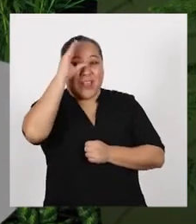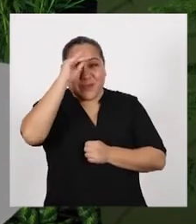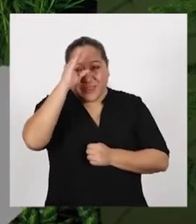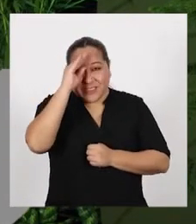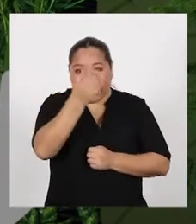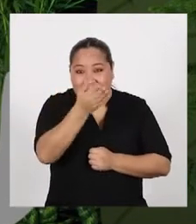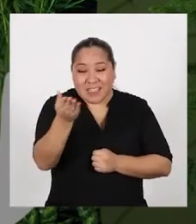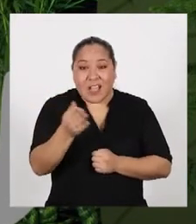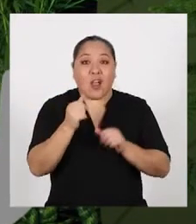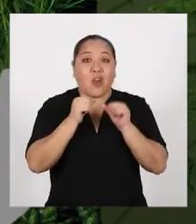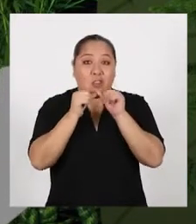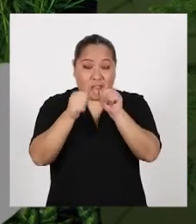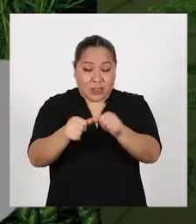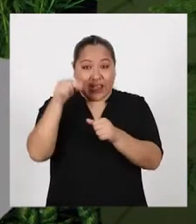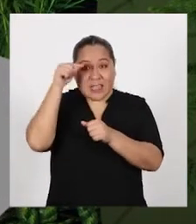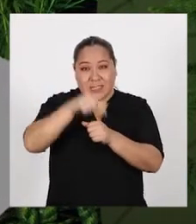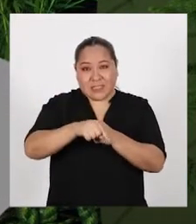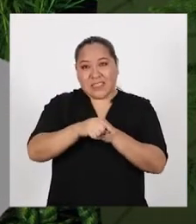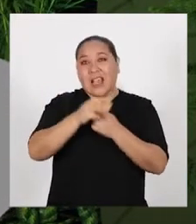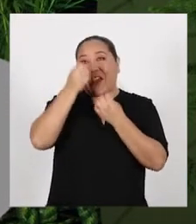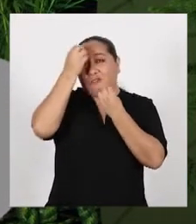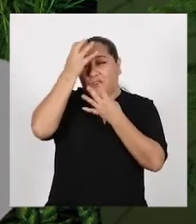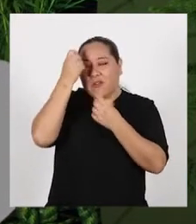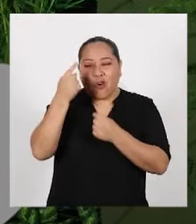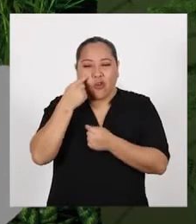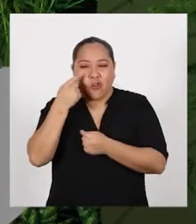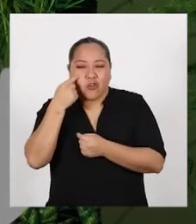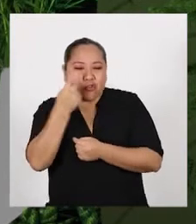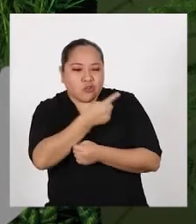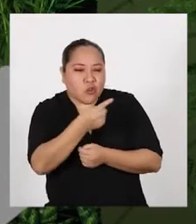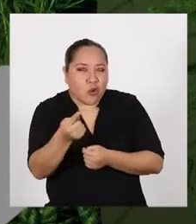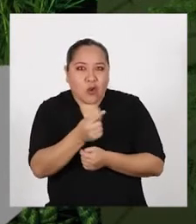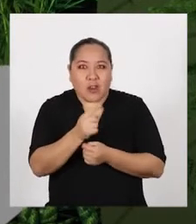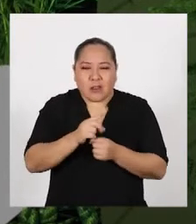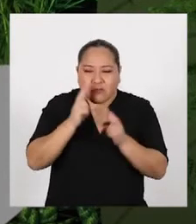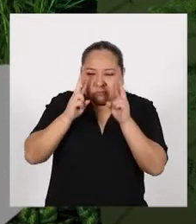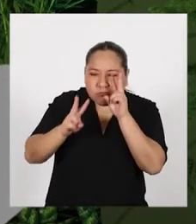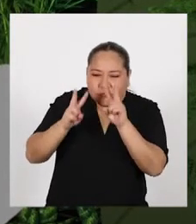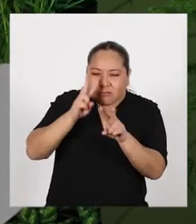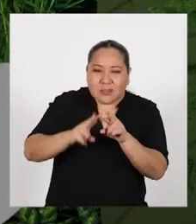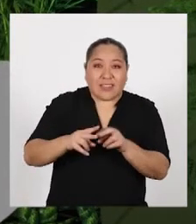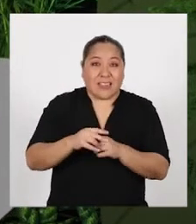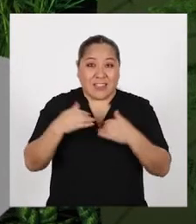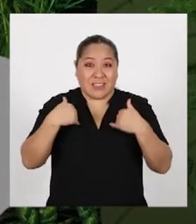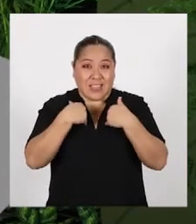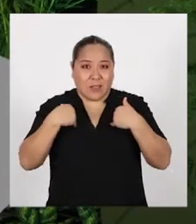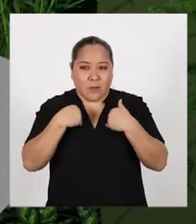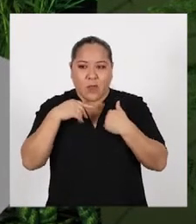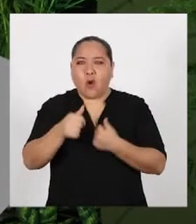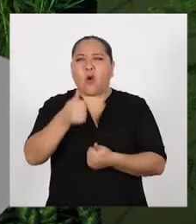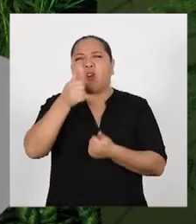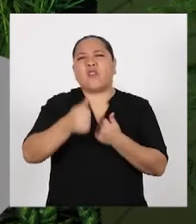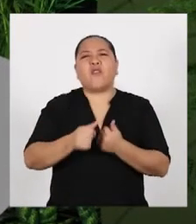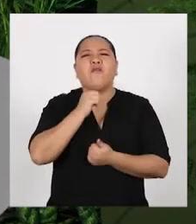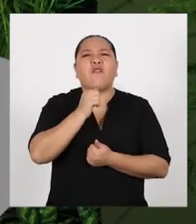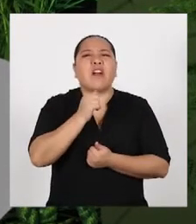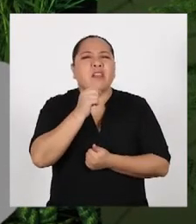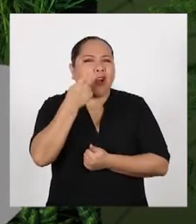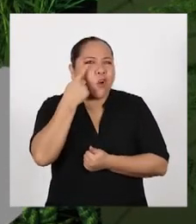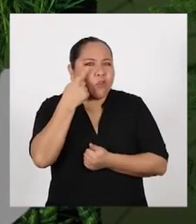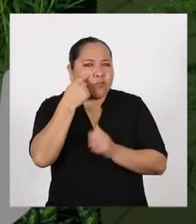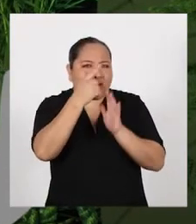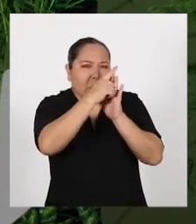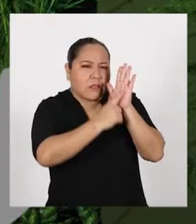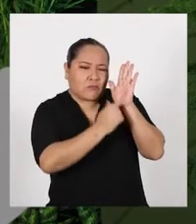niños! Hoy seguiremos con esta aventura de seguir conociendo las señas biológicas de los insectos ¿Cuáles insectos nos faltan